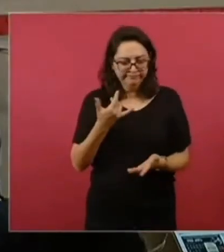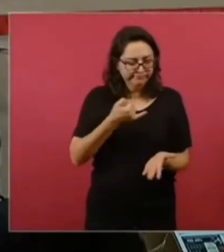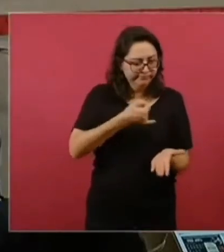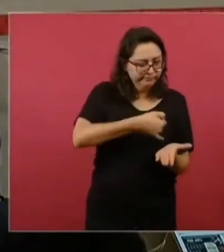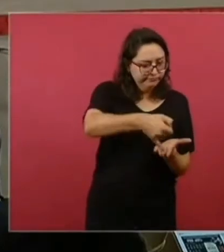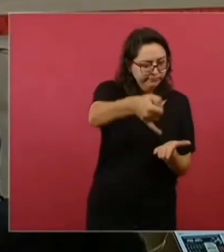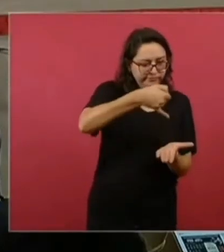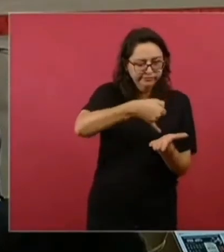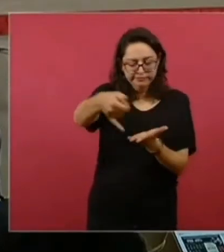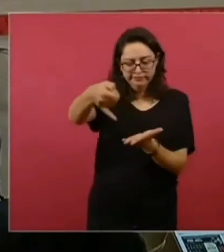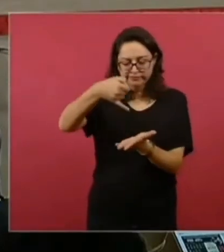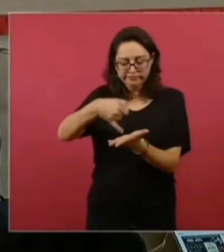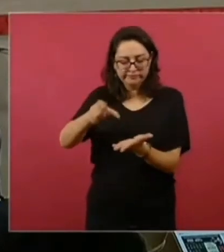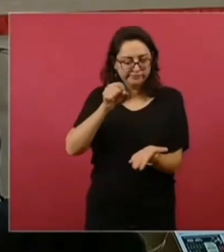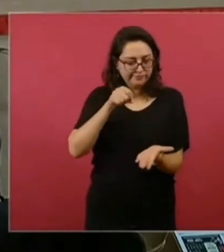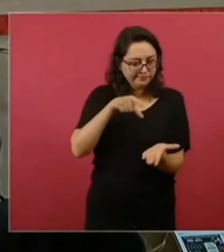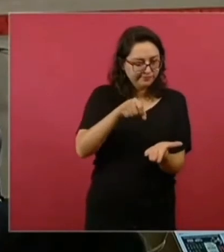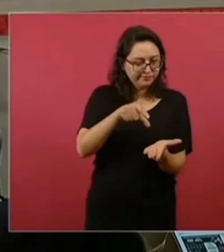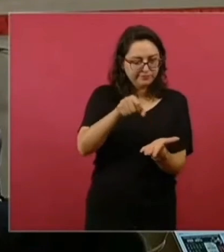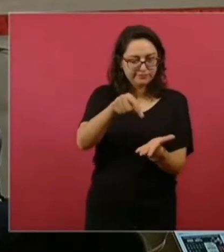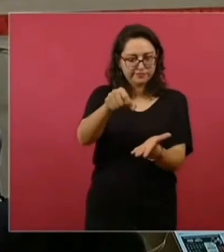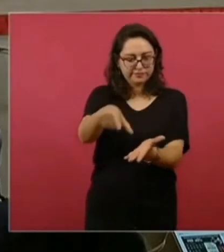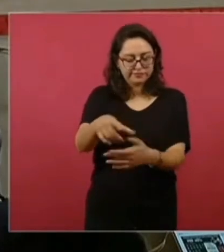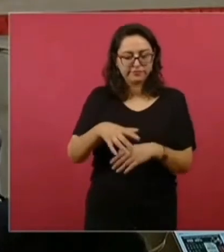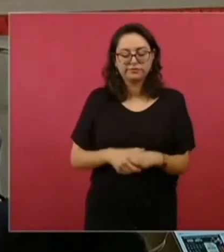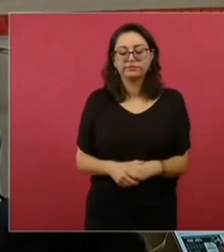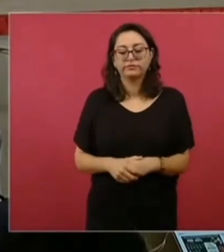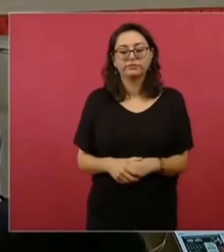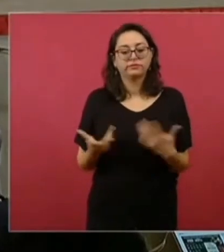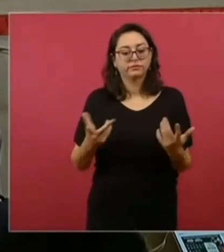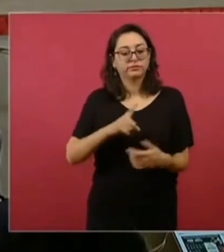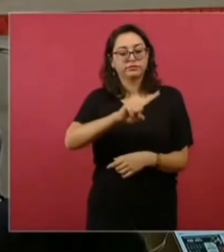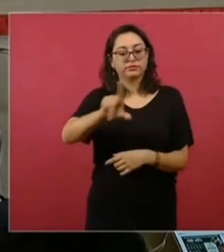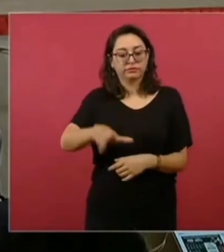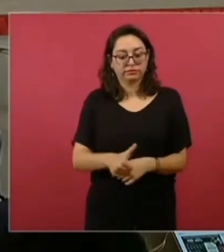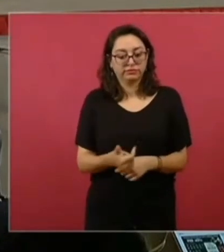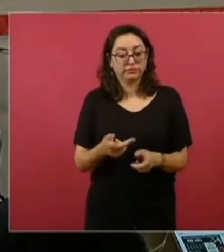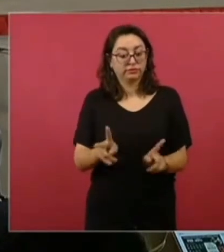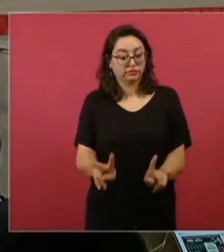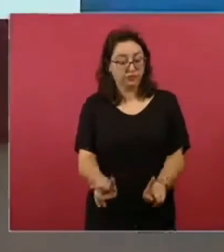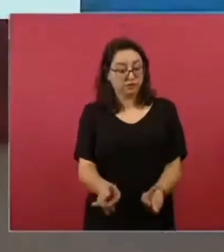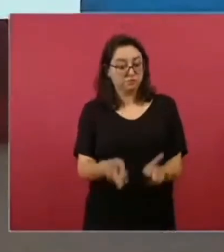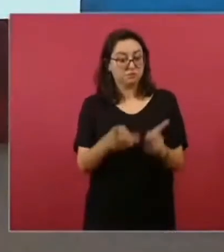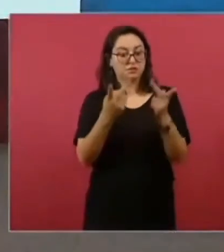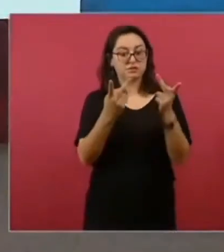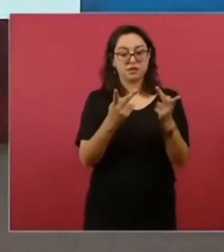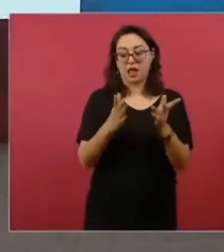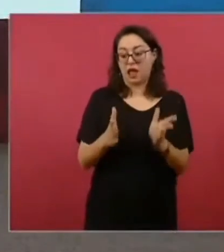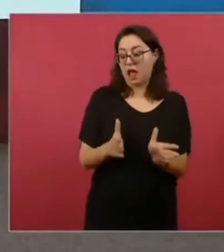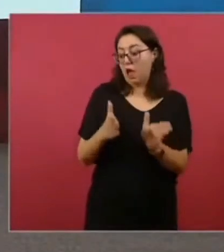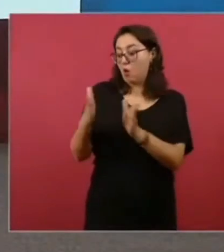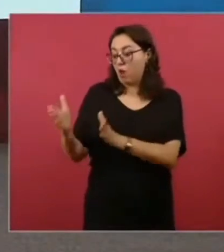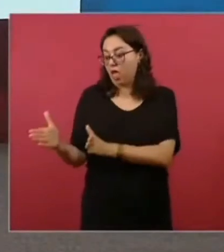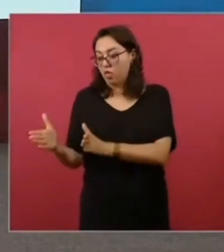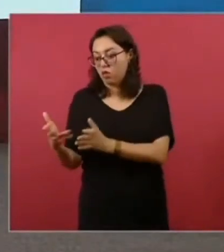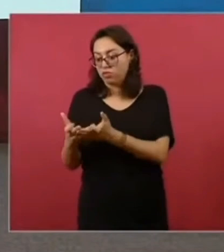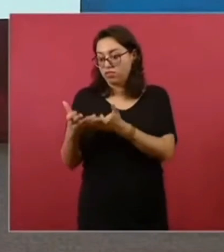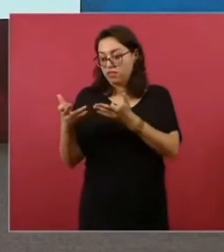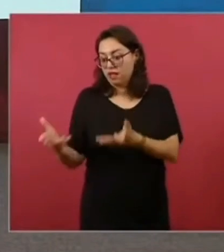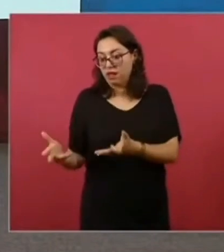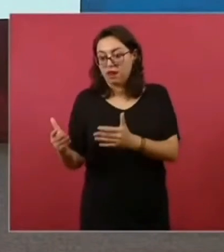vendieron de sus cosechas con Sembrando Vida, que tienen entre dos y tres cosechas al año, pudieron rentar más parcelas aledañas.